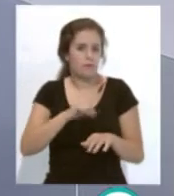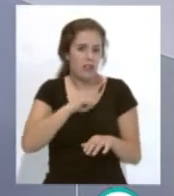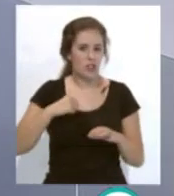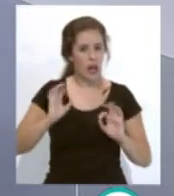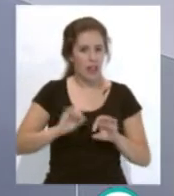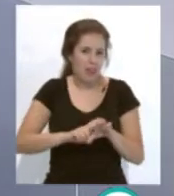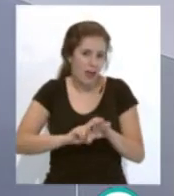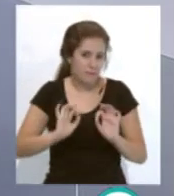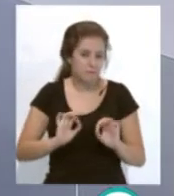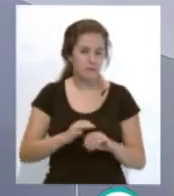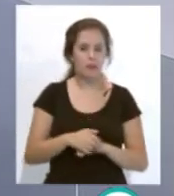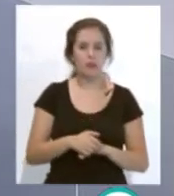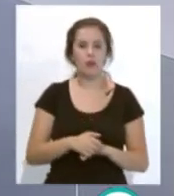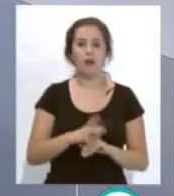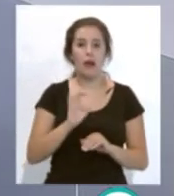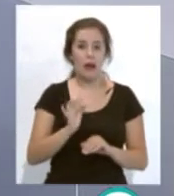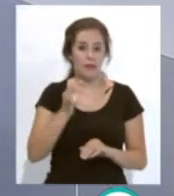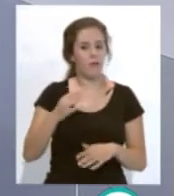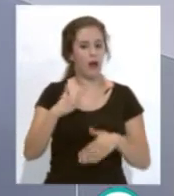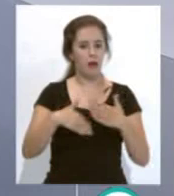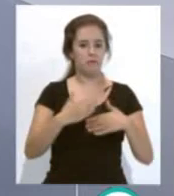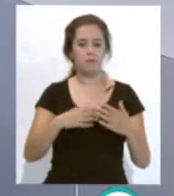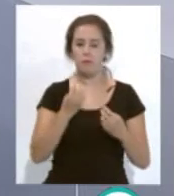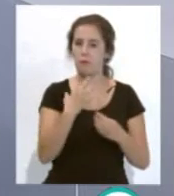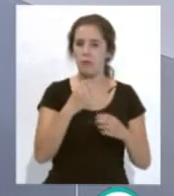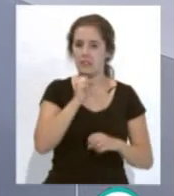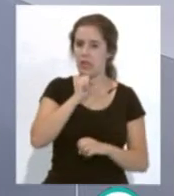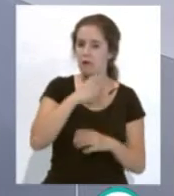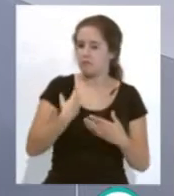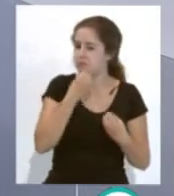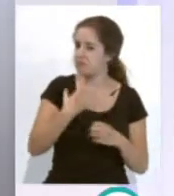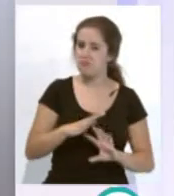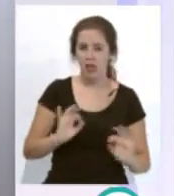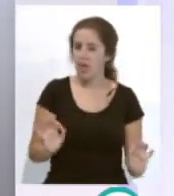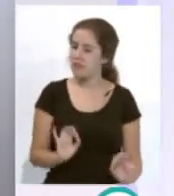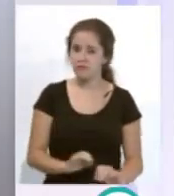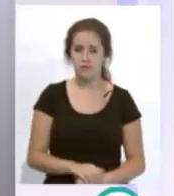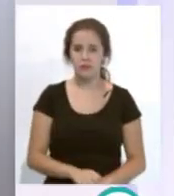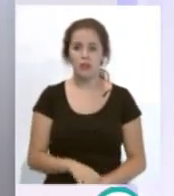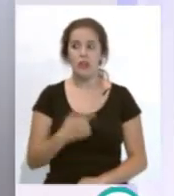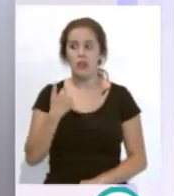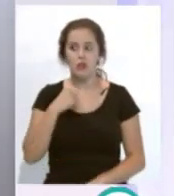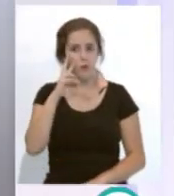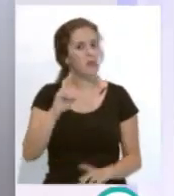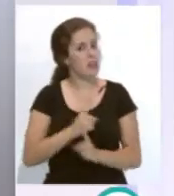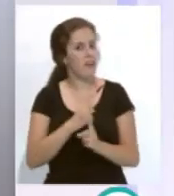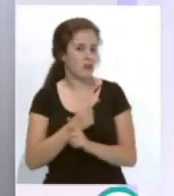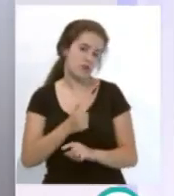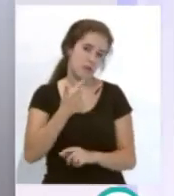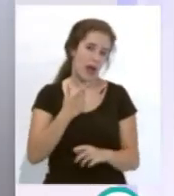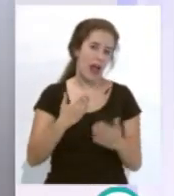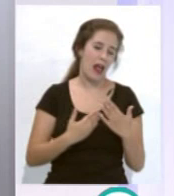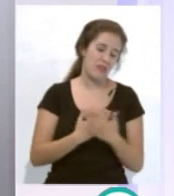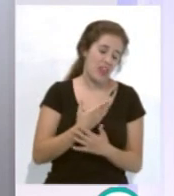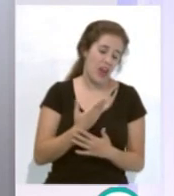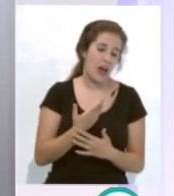y bueno, hizo una rueda de prensa como si fuese un veterano. Yo le vi más nervioso y es normal el día que